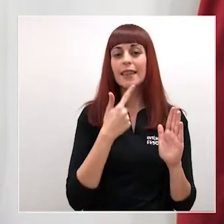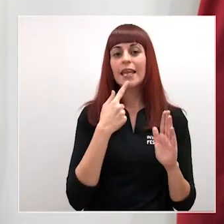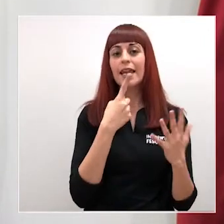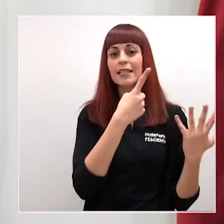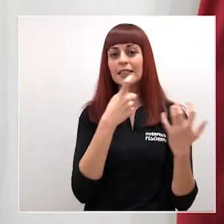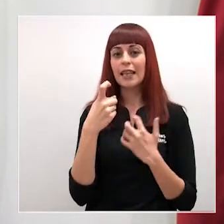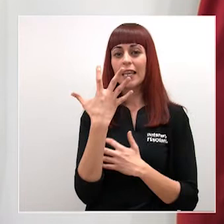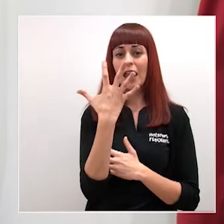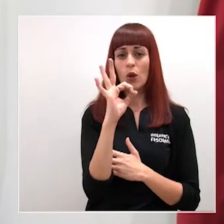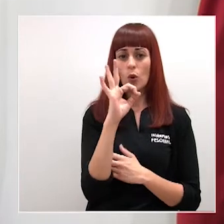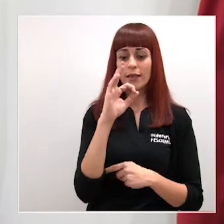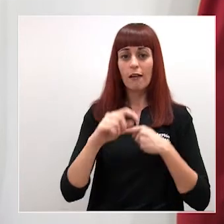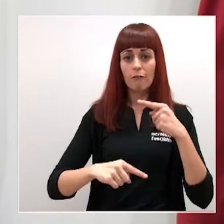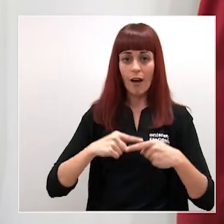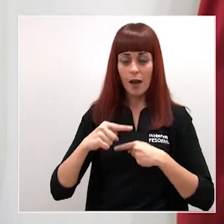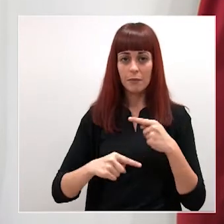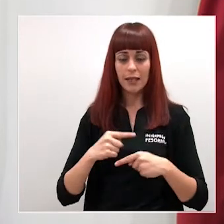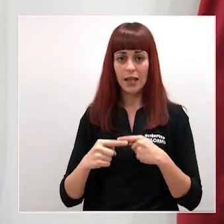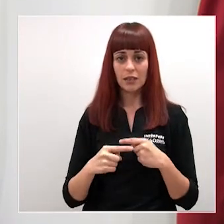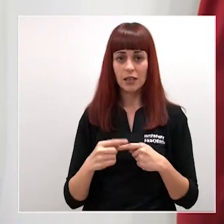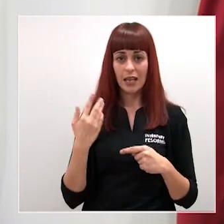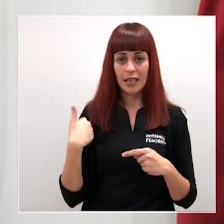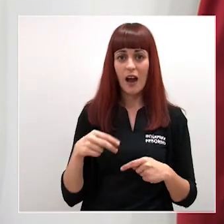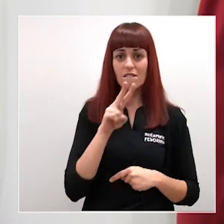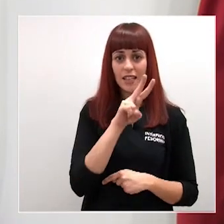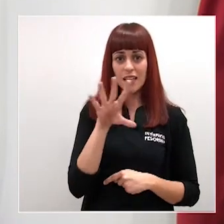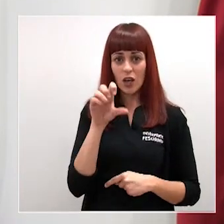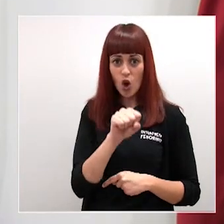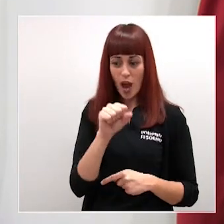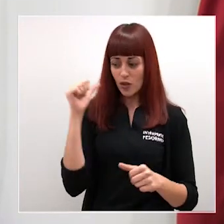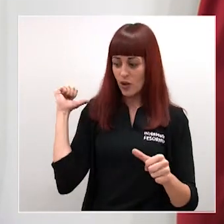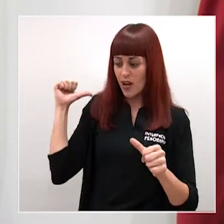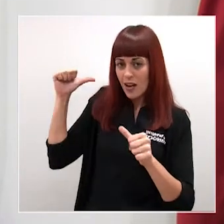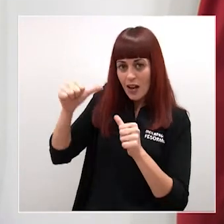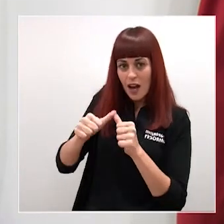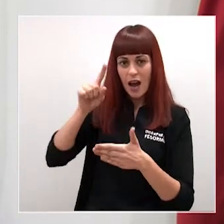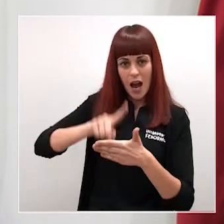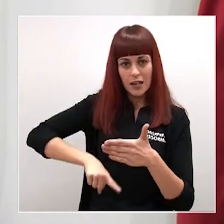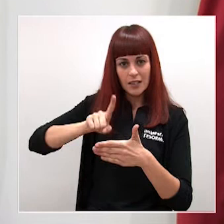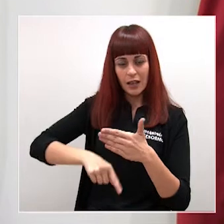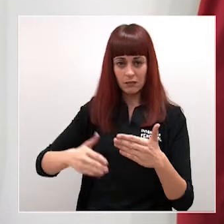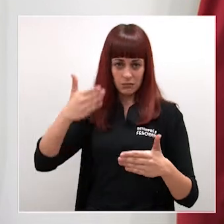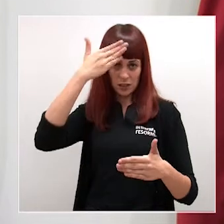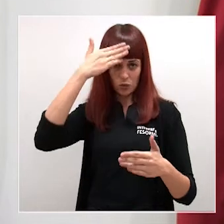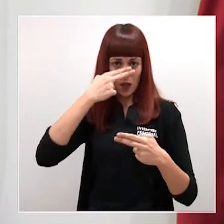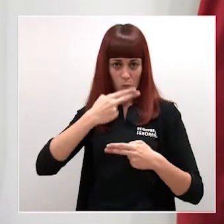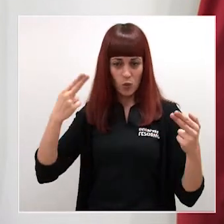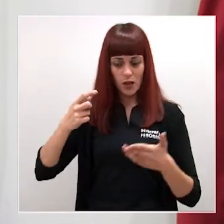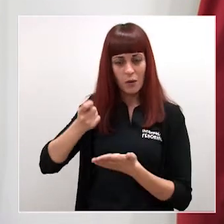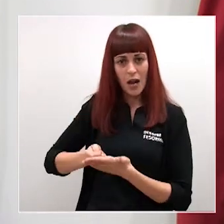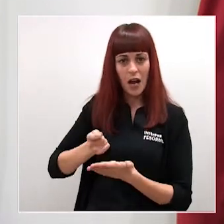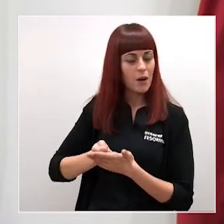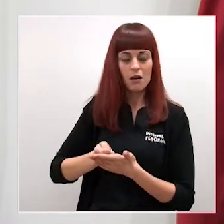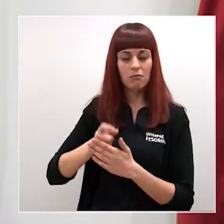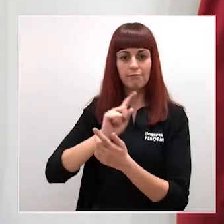familias que llevan más de 25 años pagando alquiler de viviendas de titularidad pública podrán